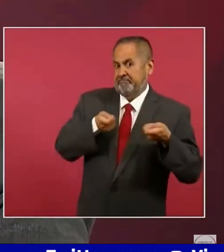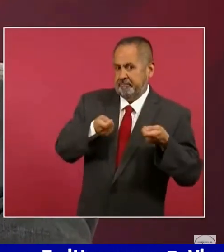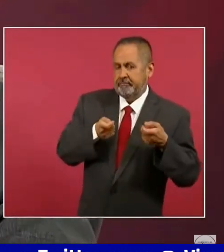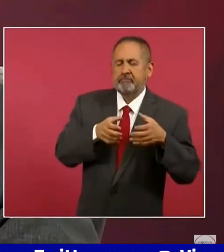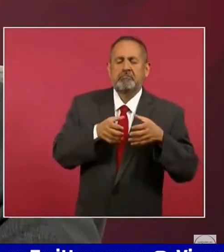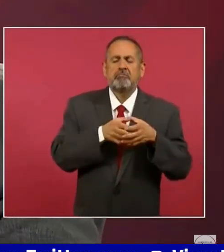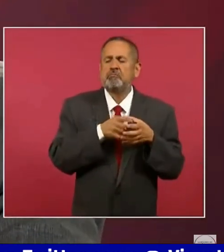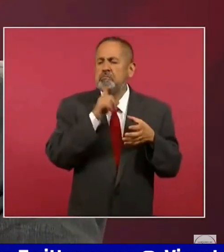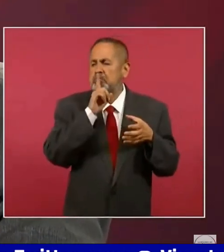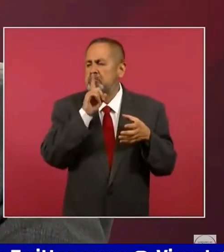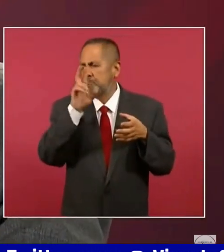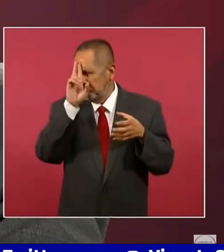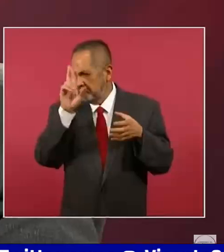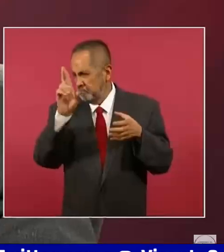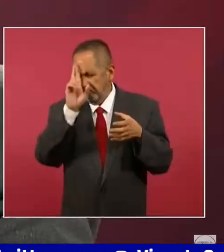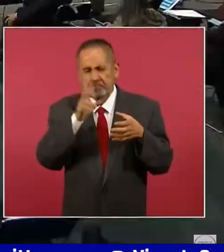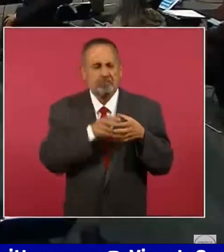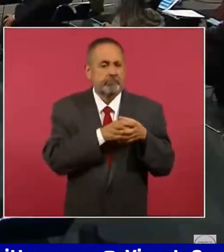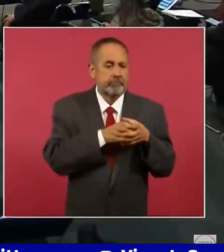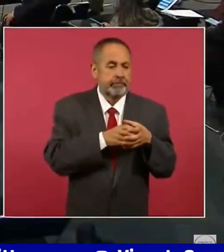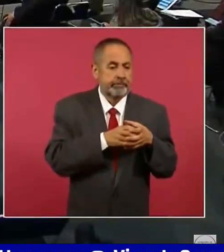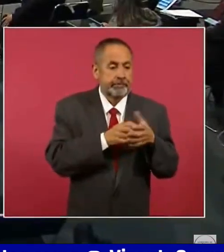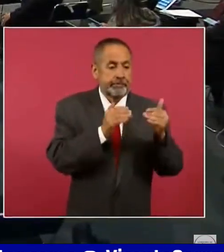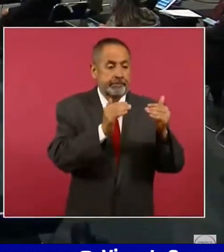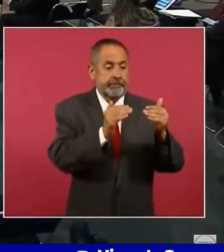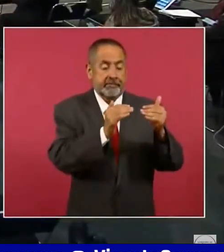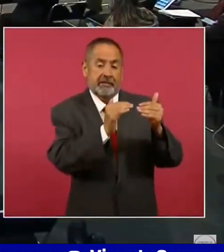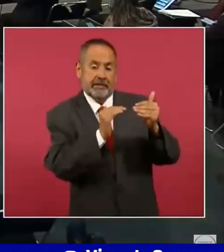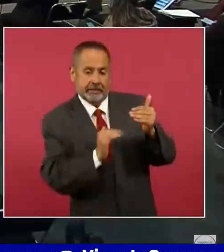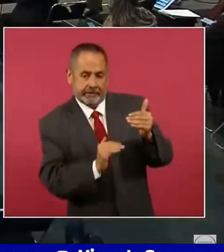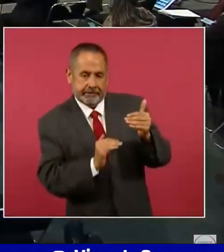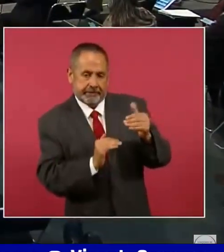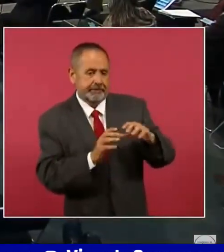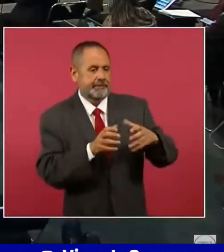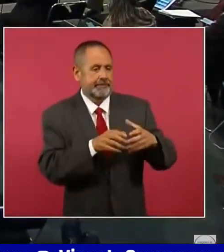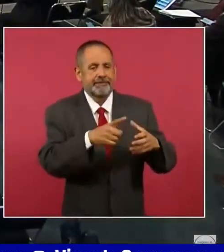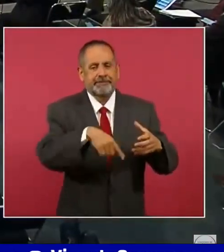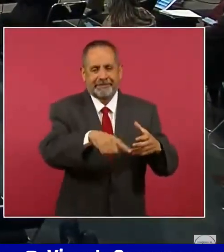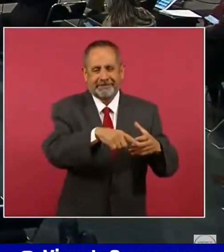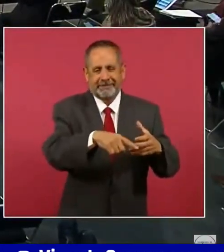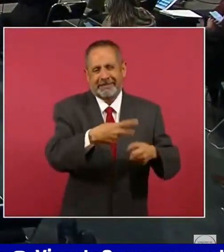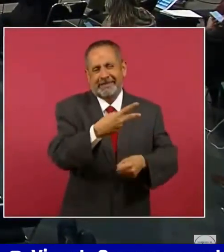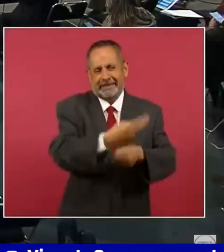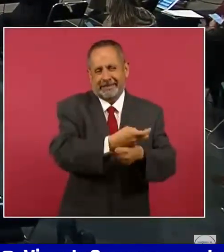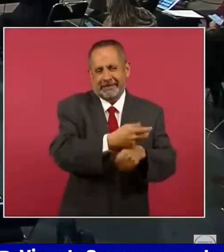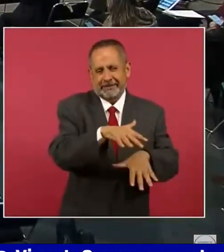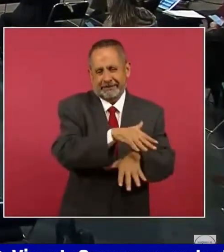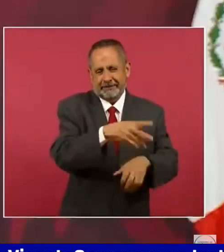Pero los segundones,